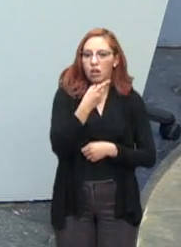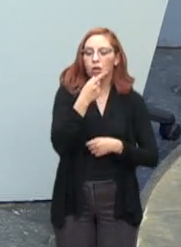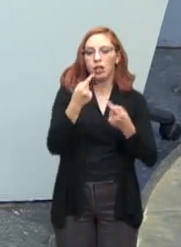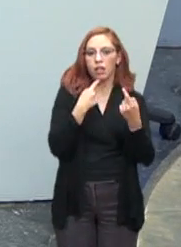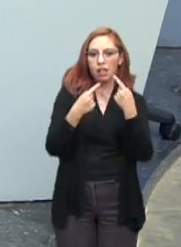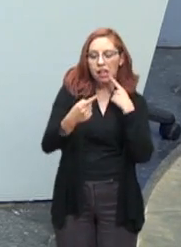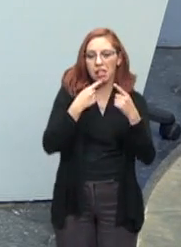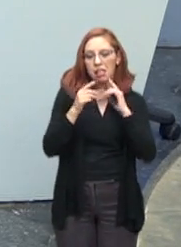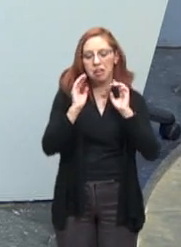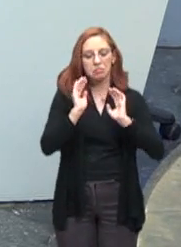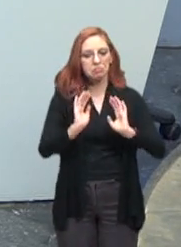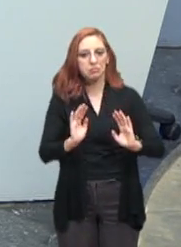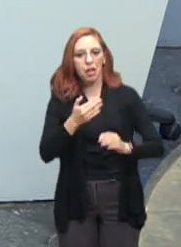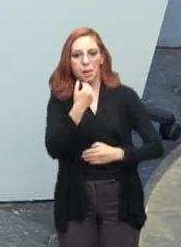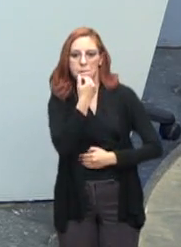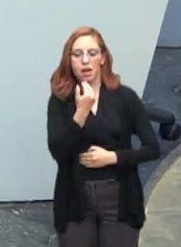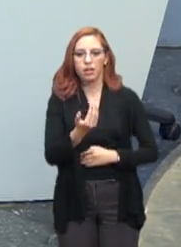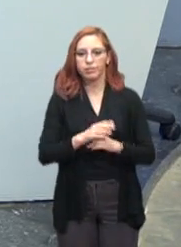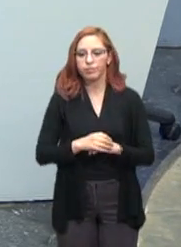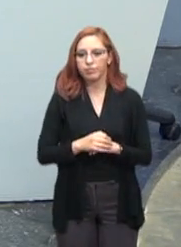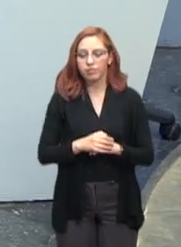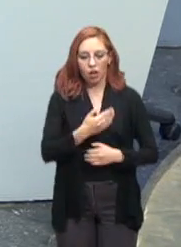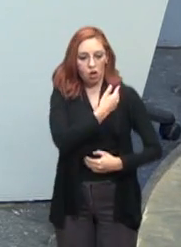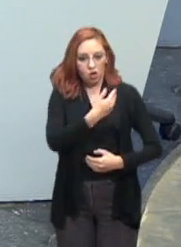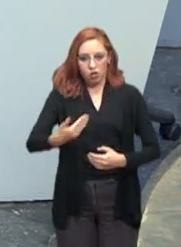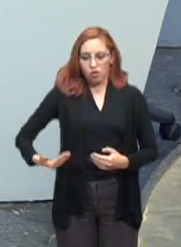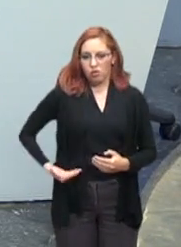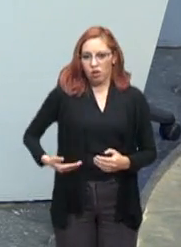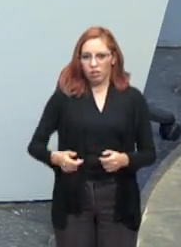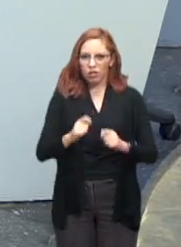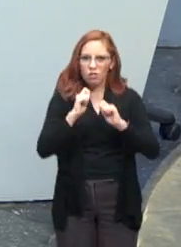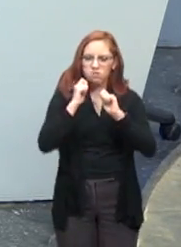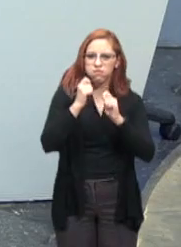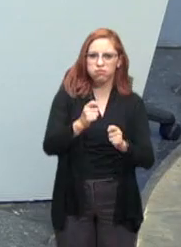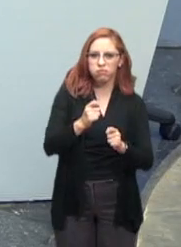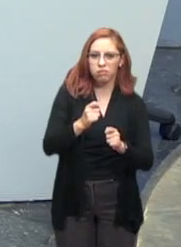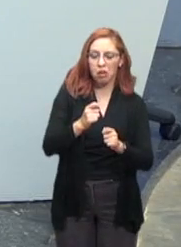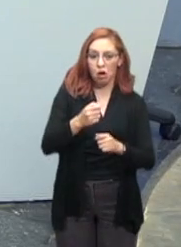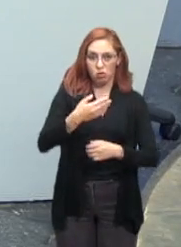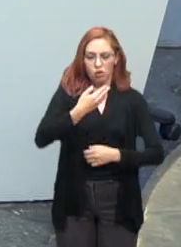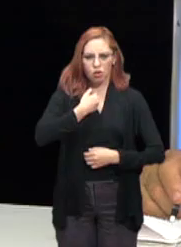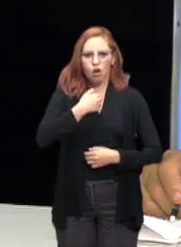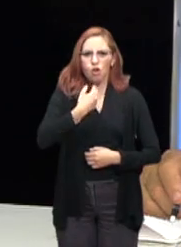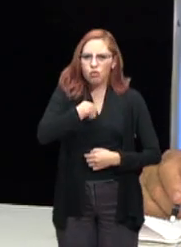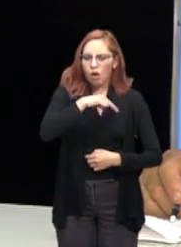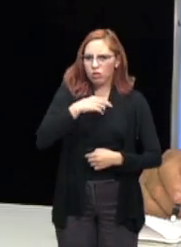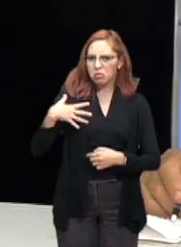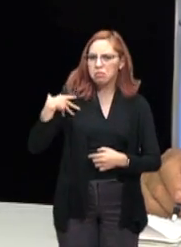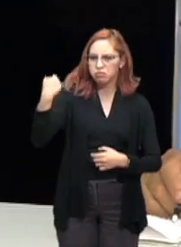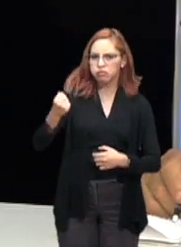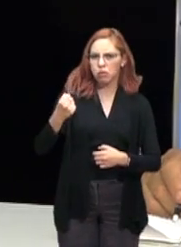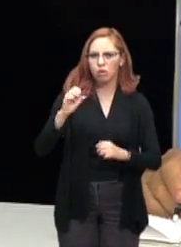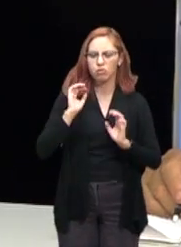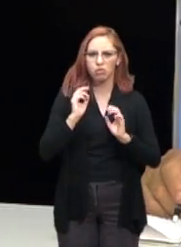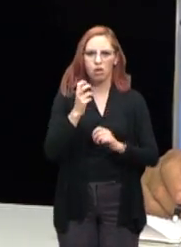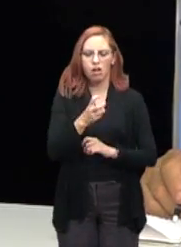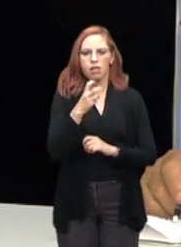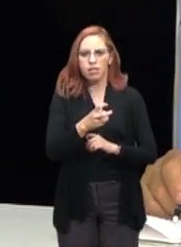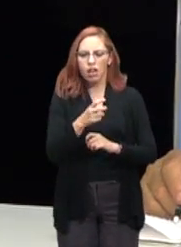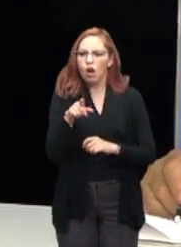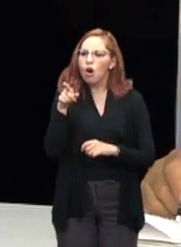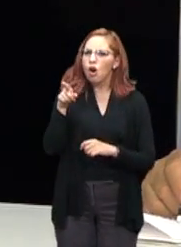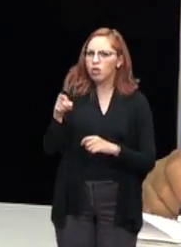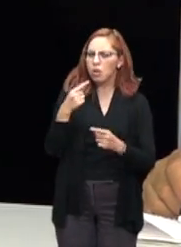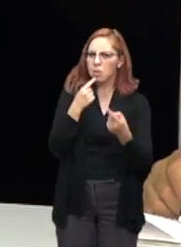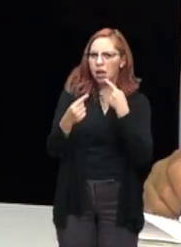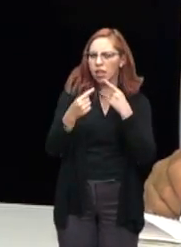hacer lo que se nos pegue en ganas. Claro, somos un gobierno impositivo y nos enorgullecemos de eso. Pau, platicaste con los empresarios, también con el